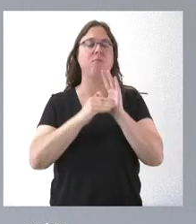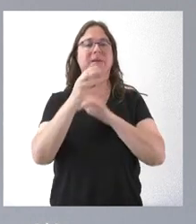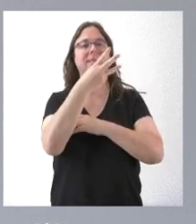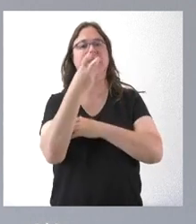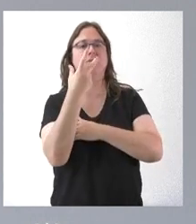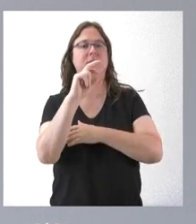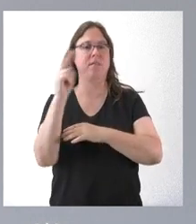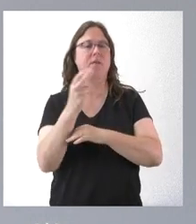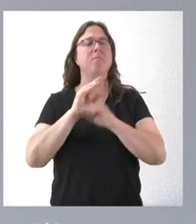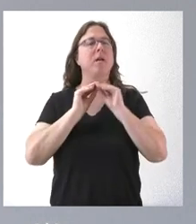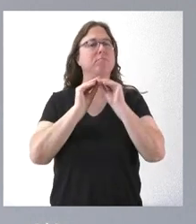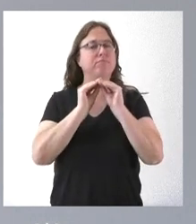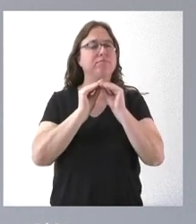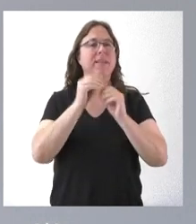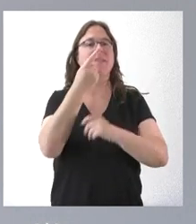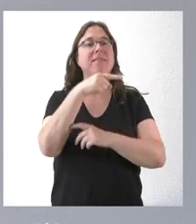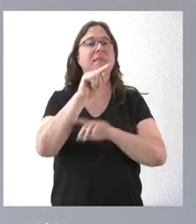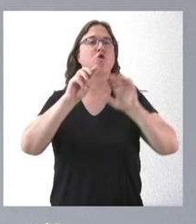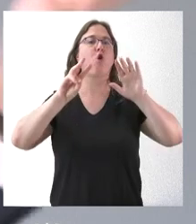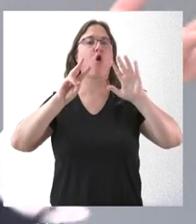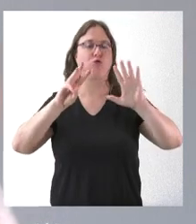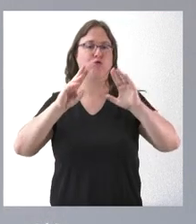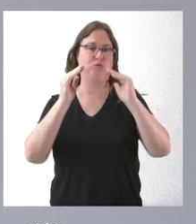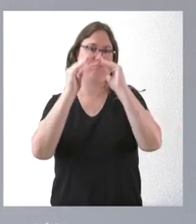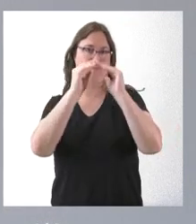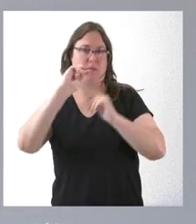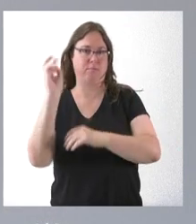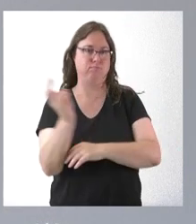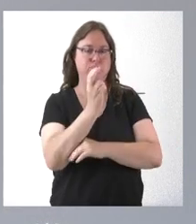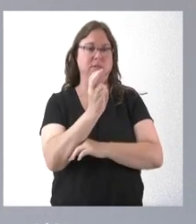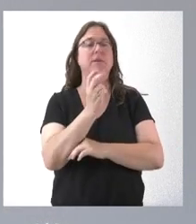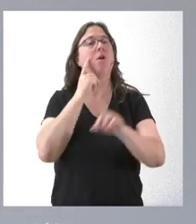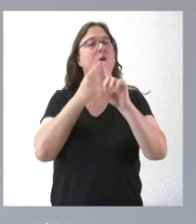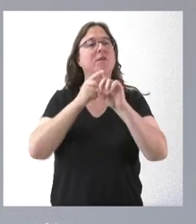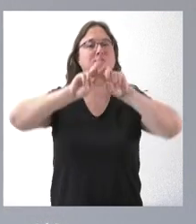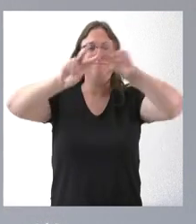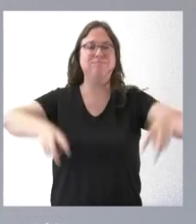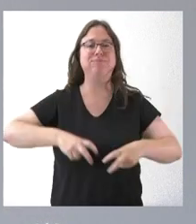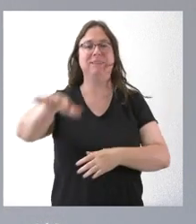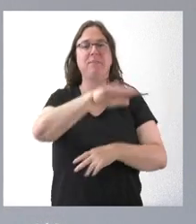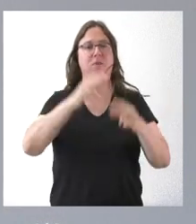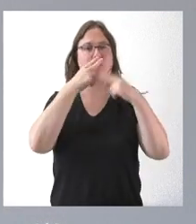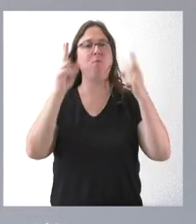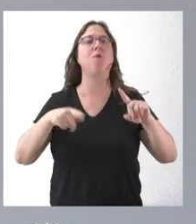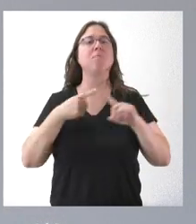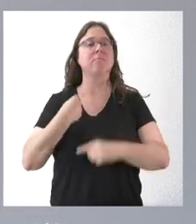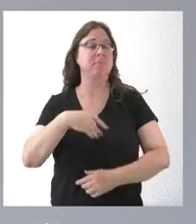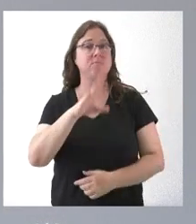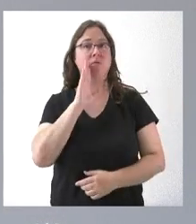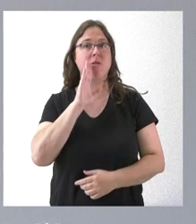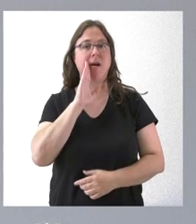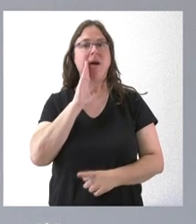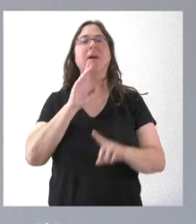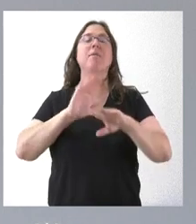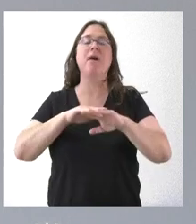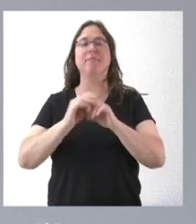rehabilitar 108 viviendas. También en todos los casos renovar los espacios públicos y también, como los anteriores, es a